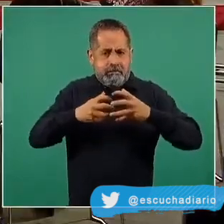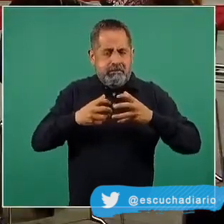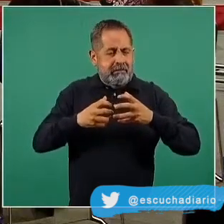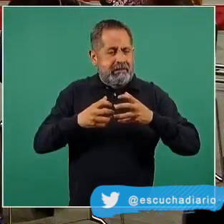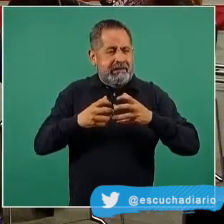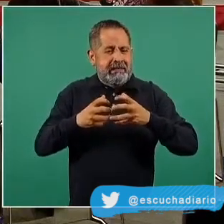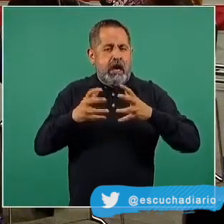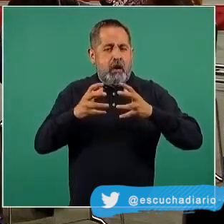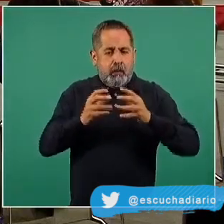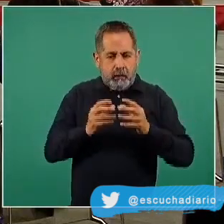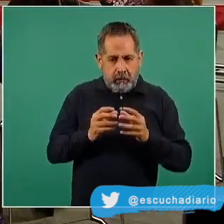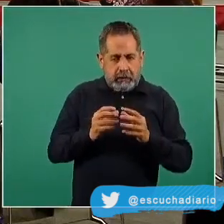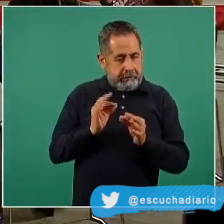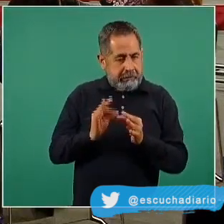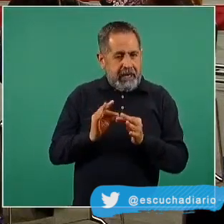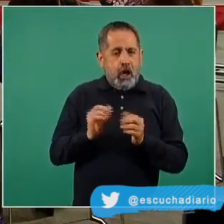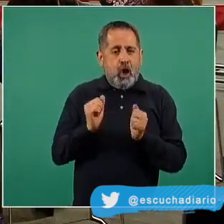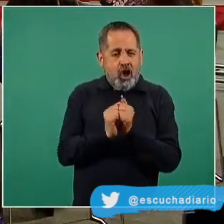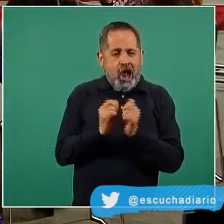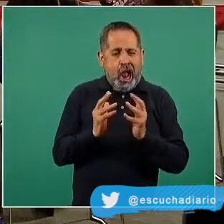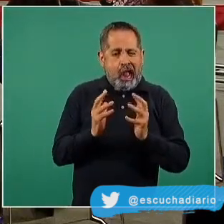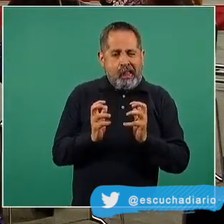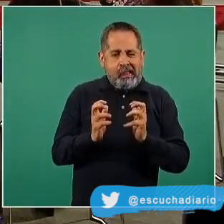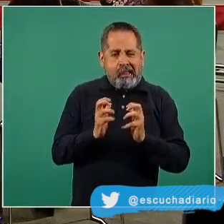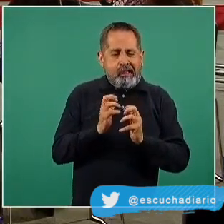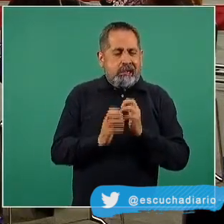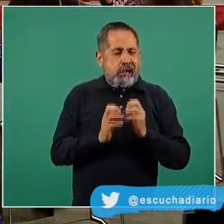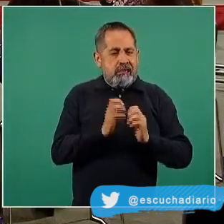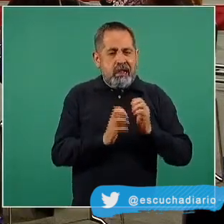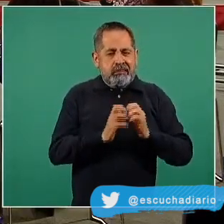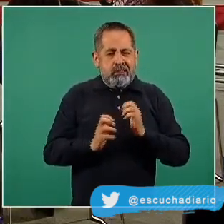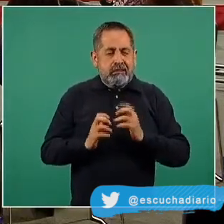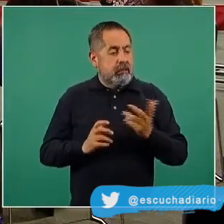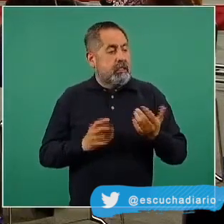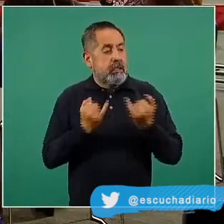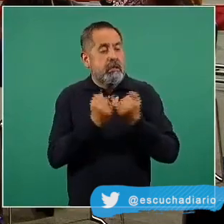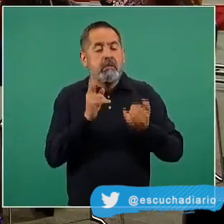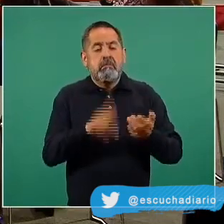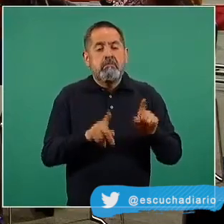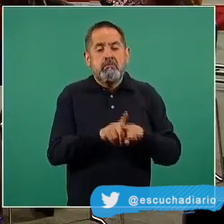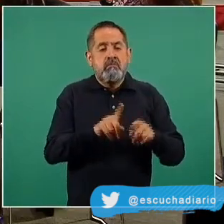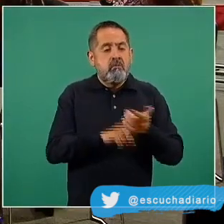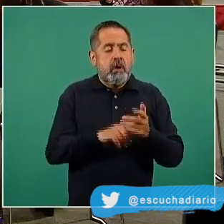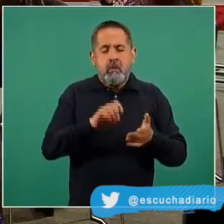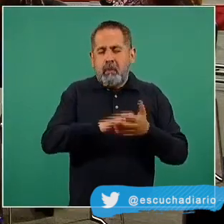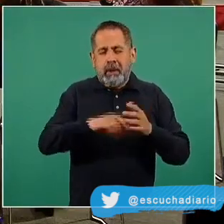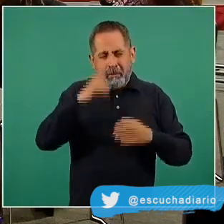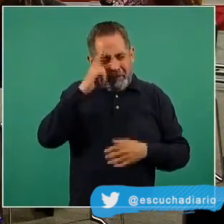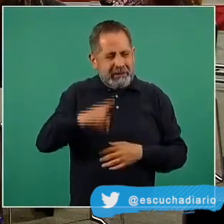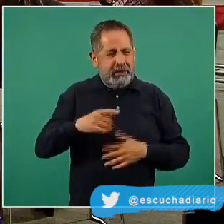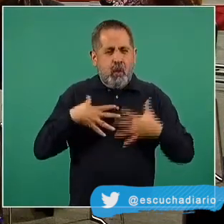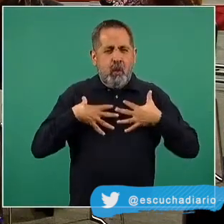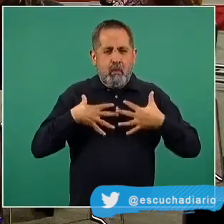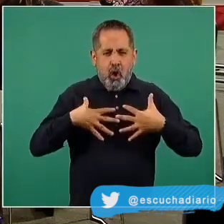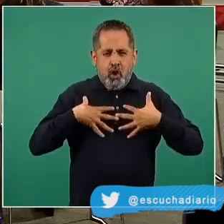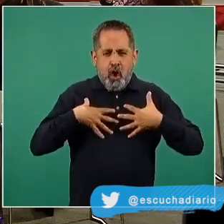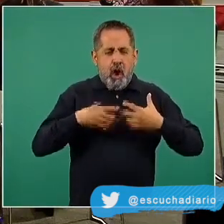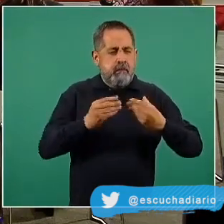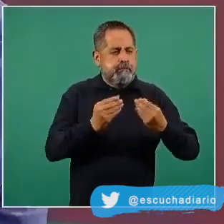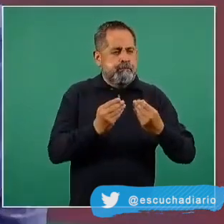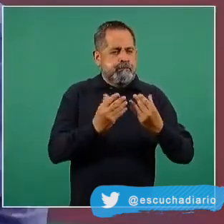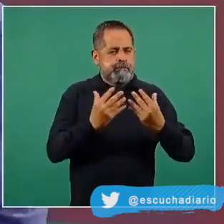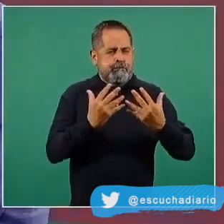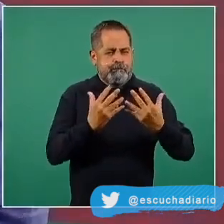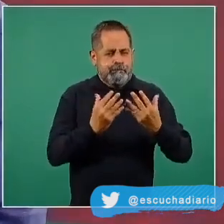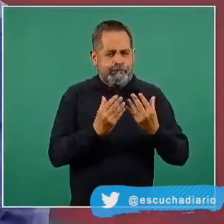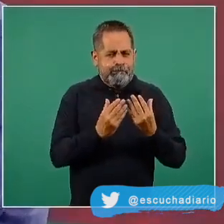pulmones, la cicatrización es una cicatrización en forma de una red difusa. Los